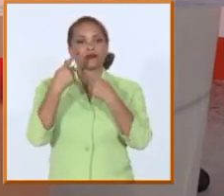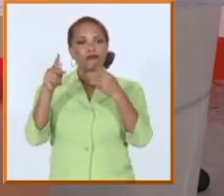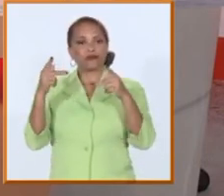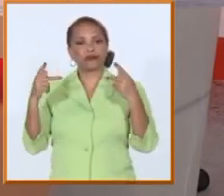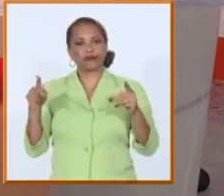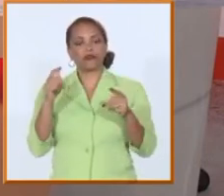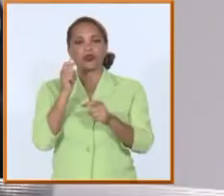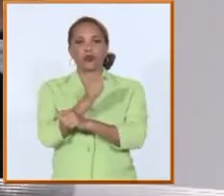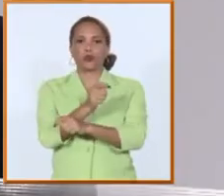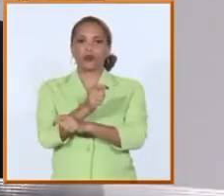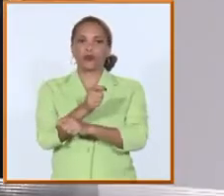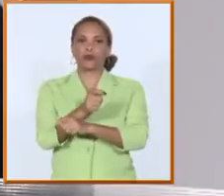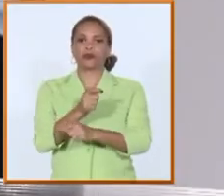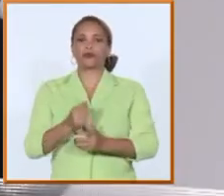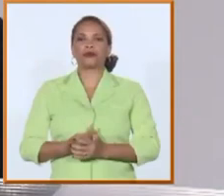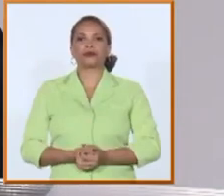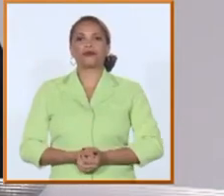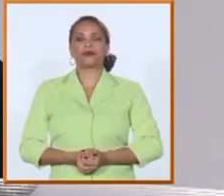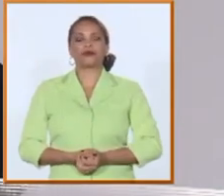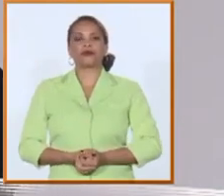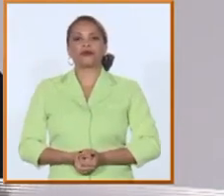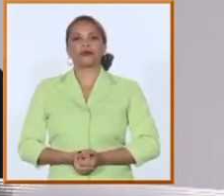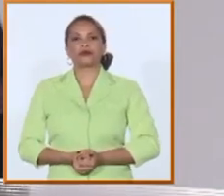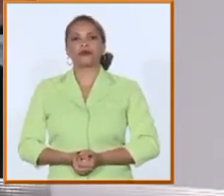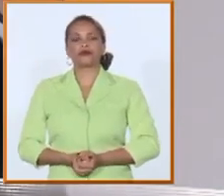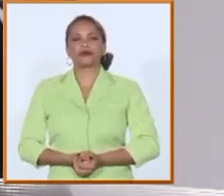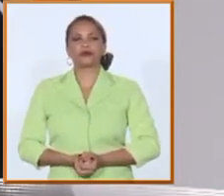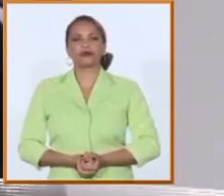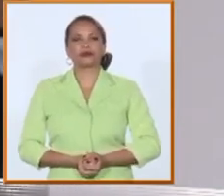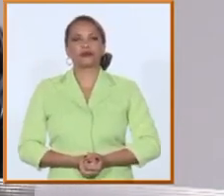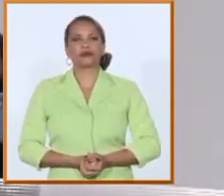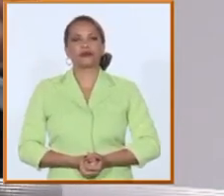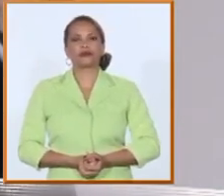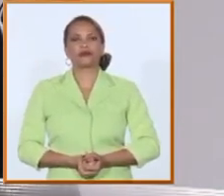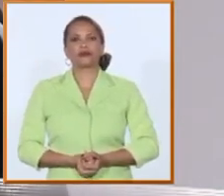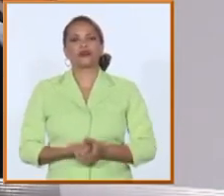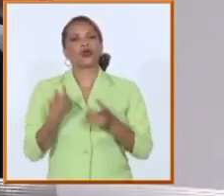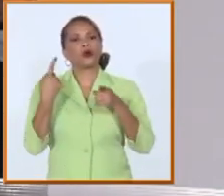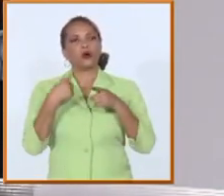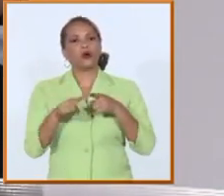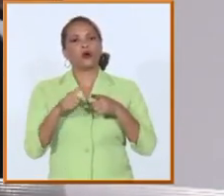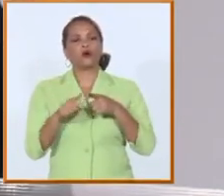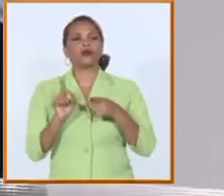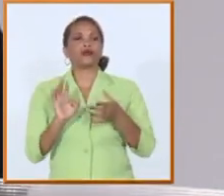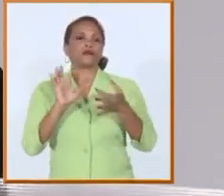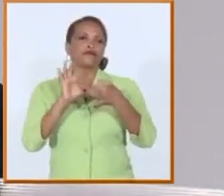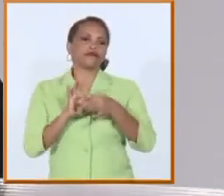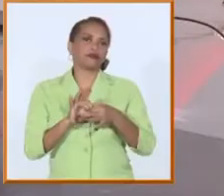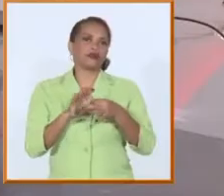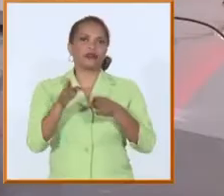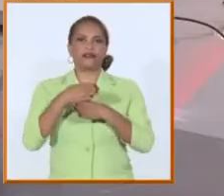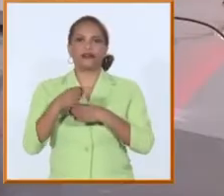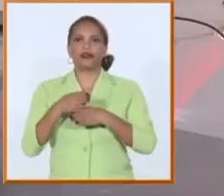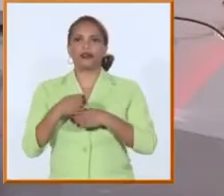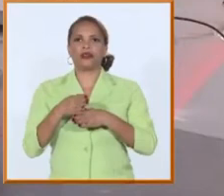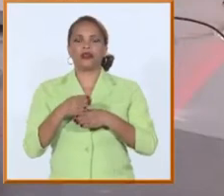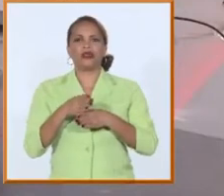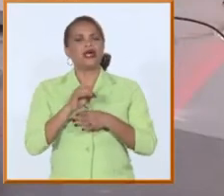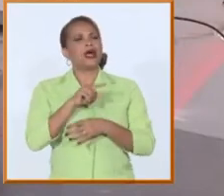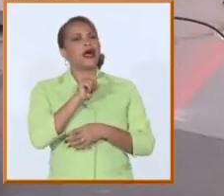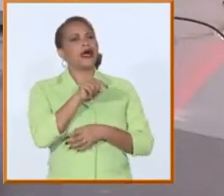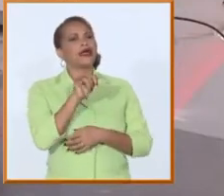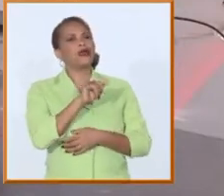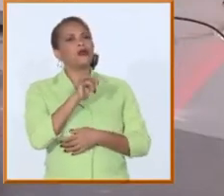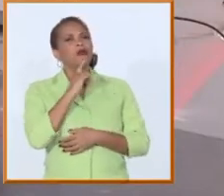rigor y así pudiéramos mencionar muchísimas otras labores en esta vinculación ahí también entra ministro el tema de